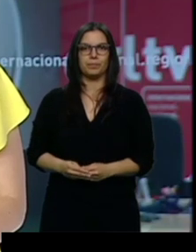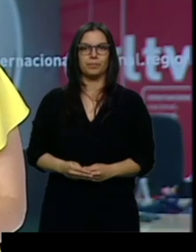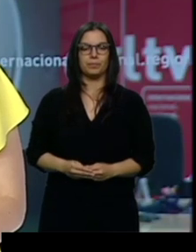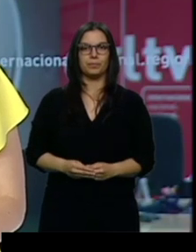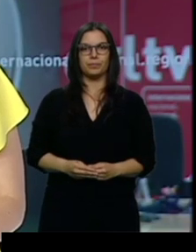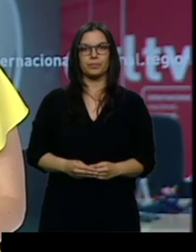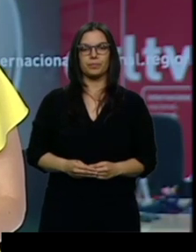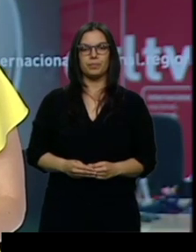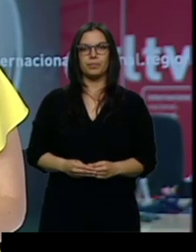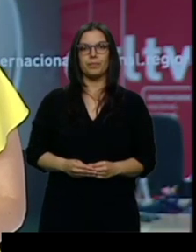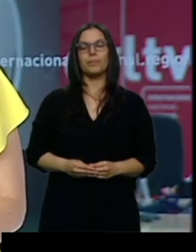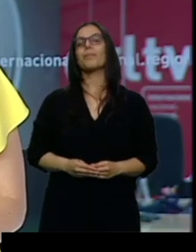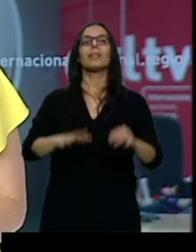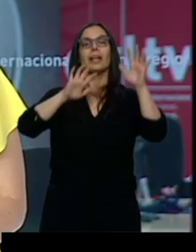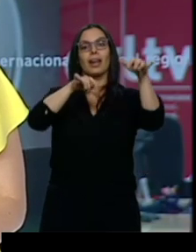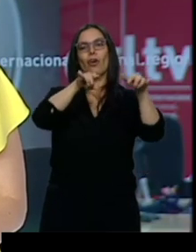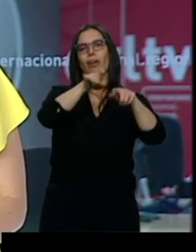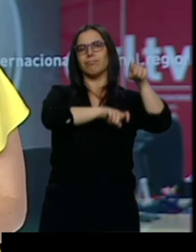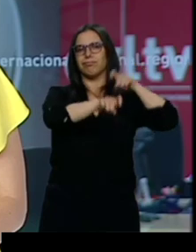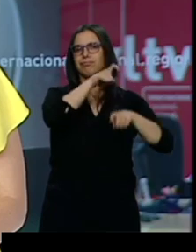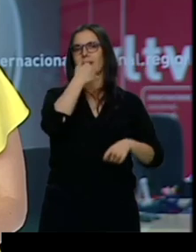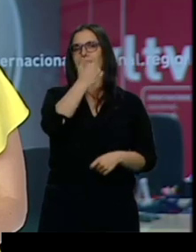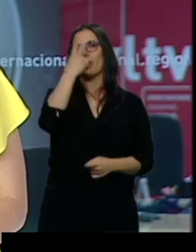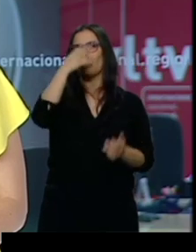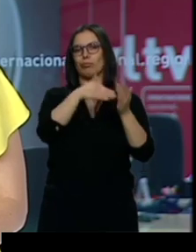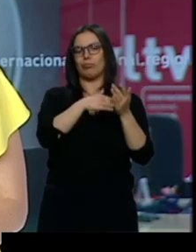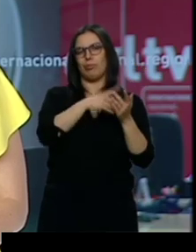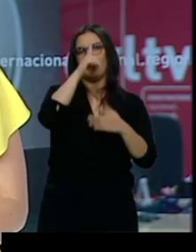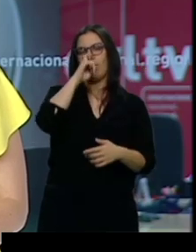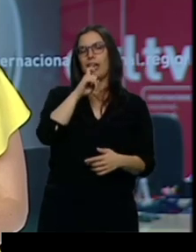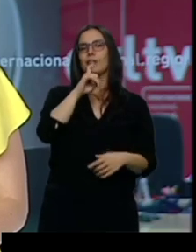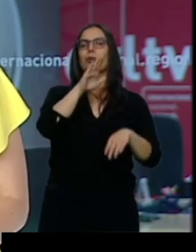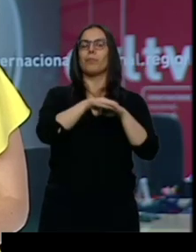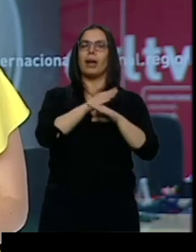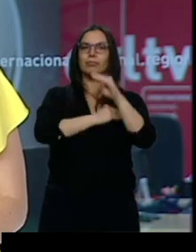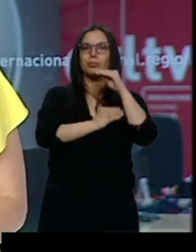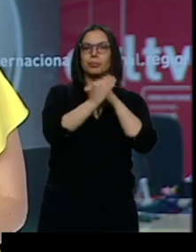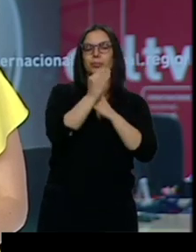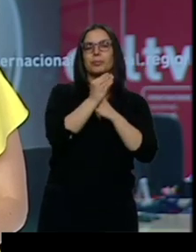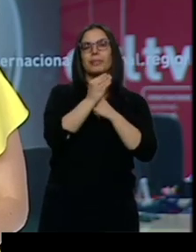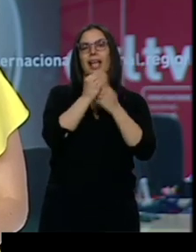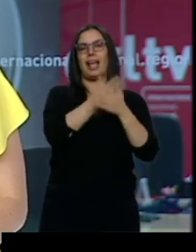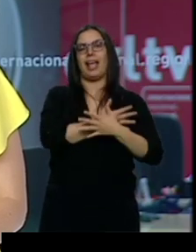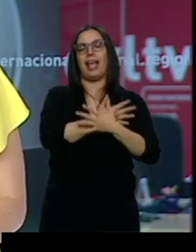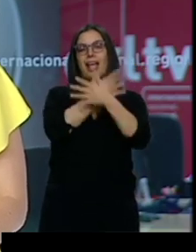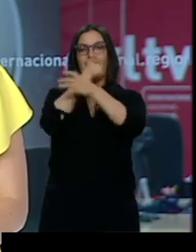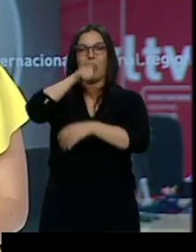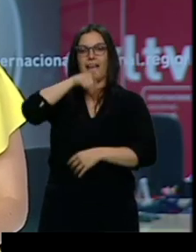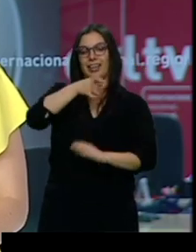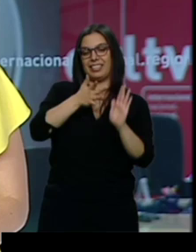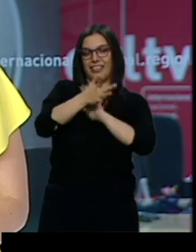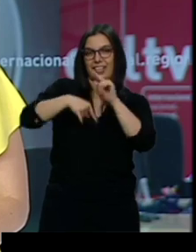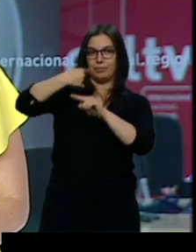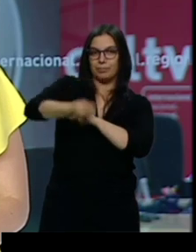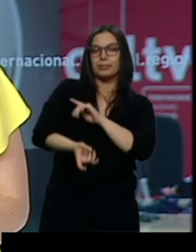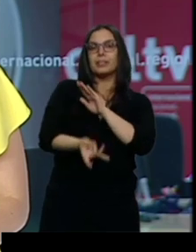León ha retrocedido casi 2.000 años para conmemorar el natalicio del águila que dio origen a la Legio VII Romana. Grupos